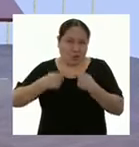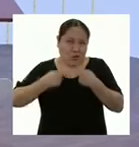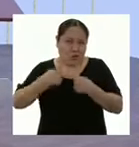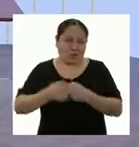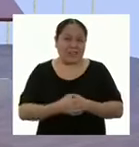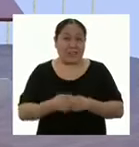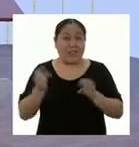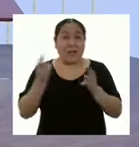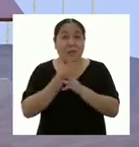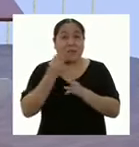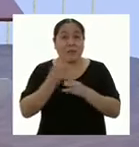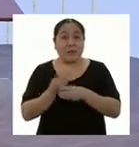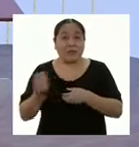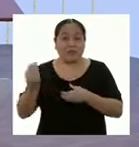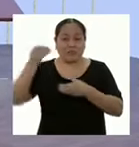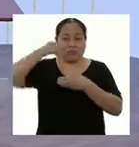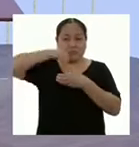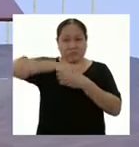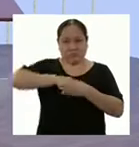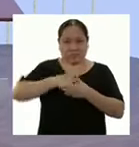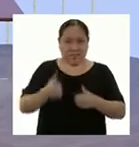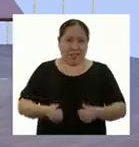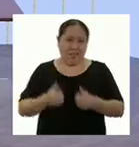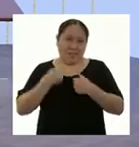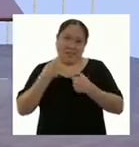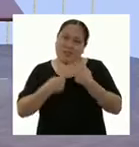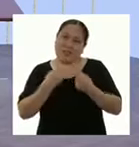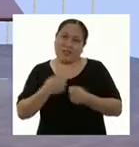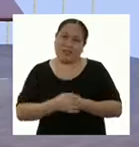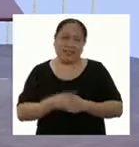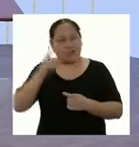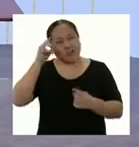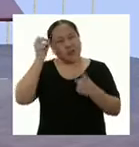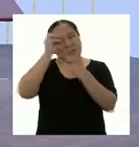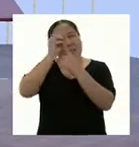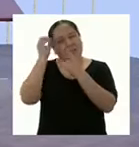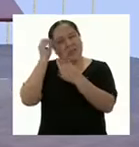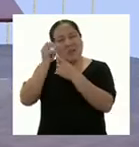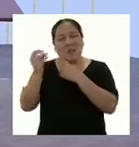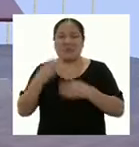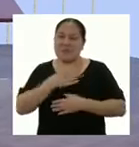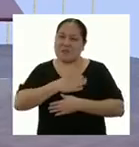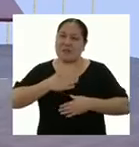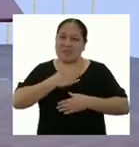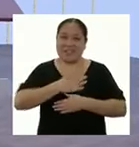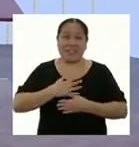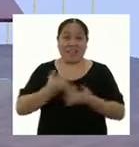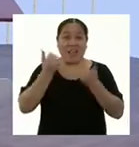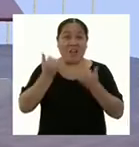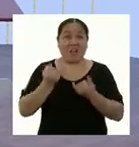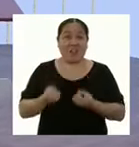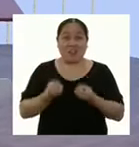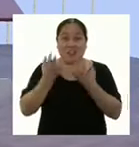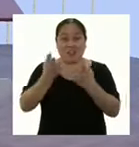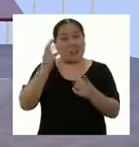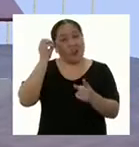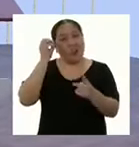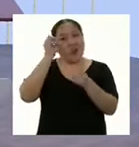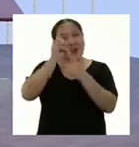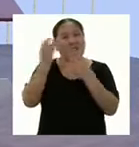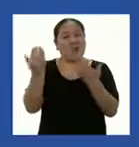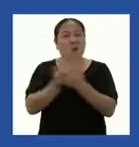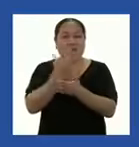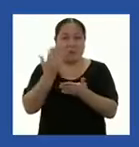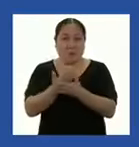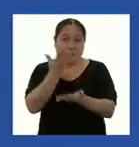La matemática forma parte de nuestra vida diaria. Además, son retos muy divertidos. Y ahora mismo les dejaré uno nuevo